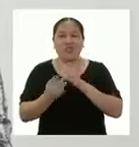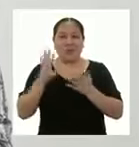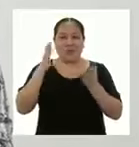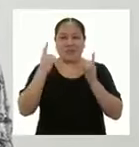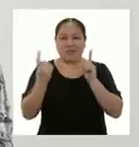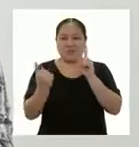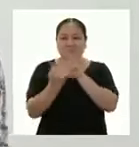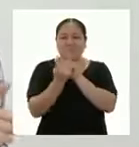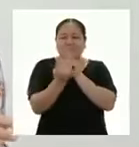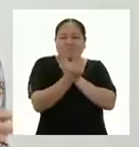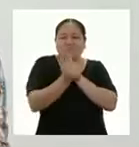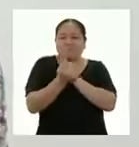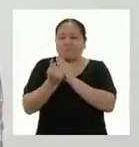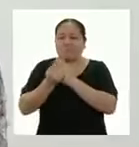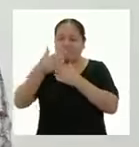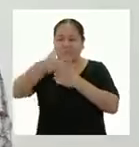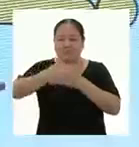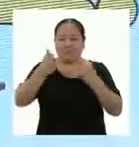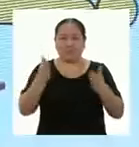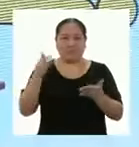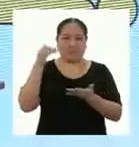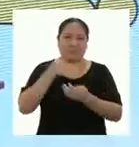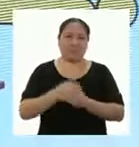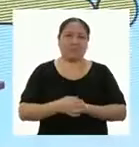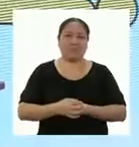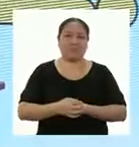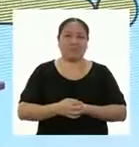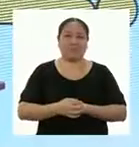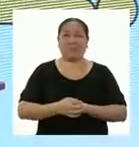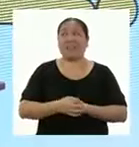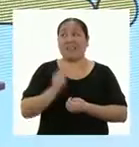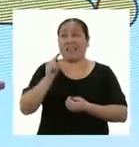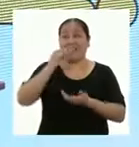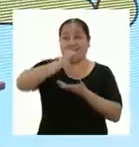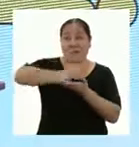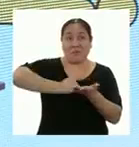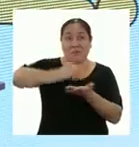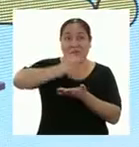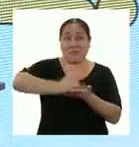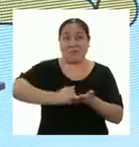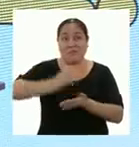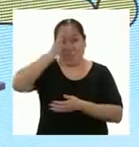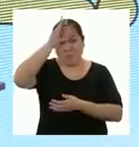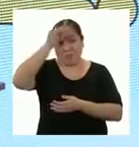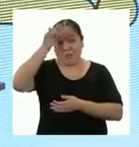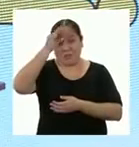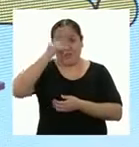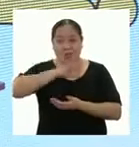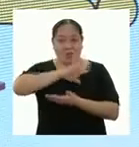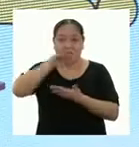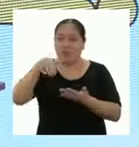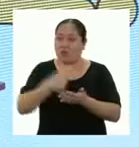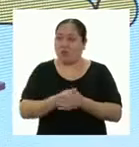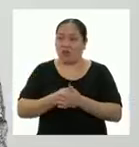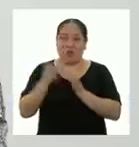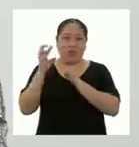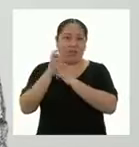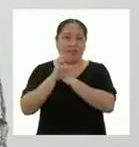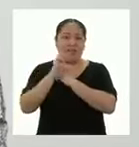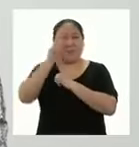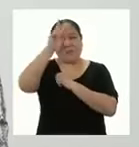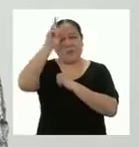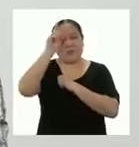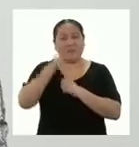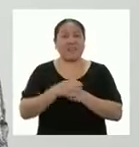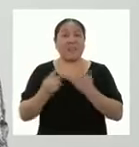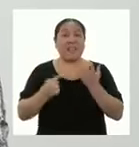todos juntos en un salón. Y eso que recibimos preguntas de chicas y chicos de todas partes del Perú. La